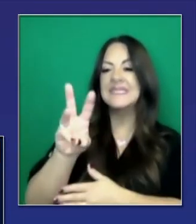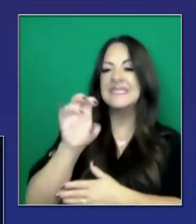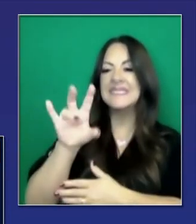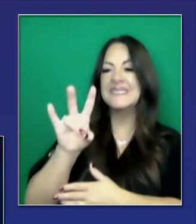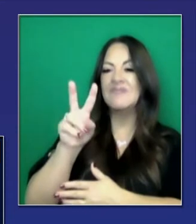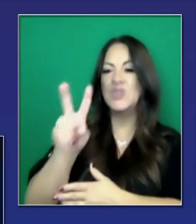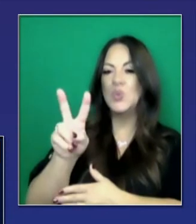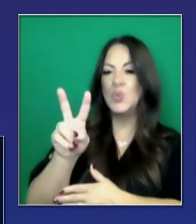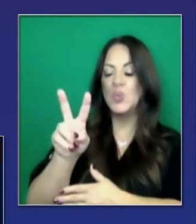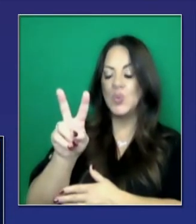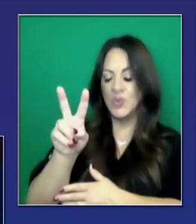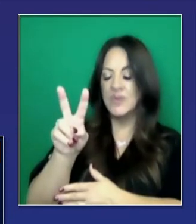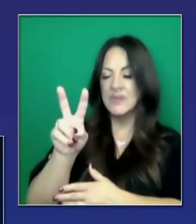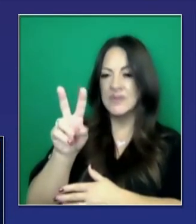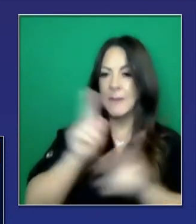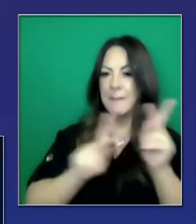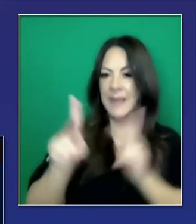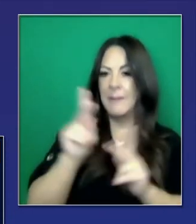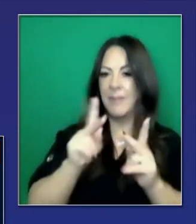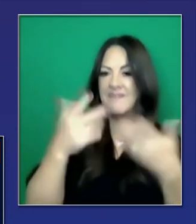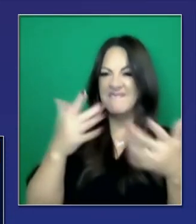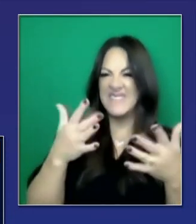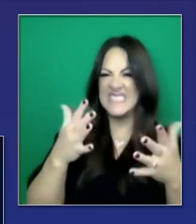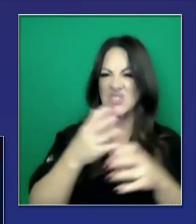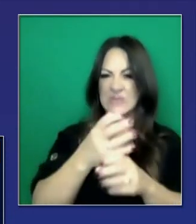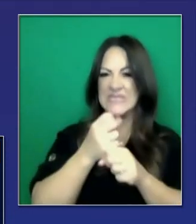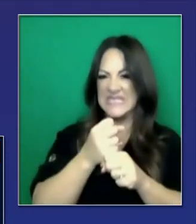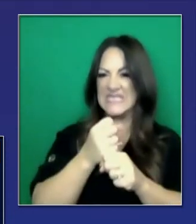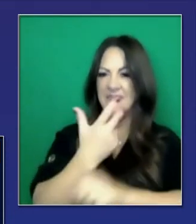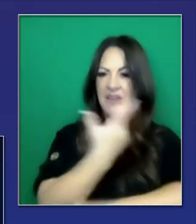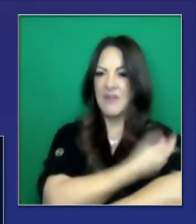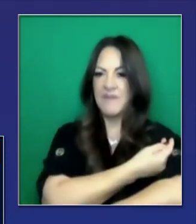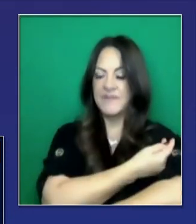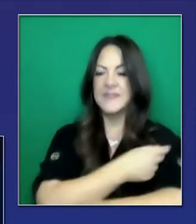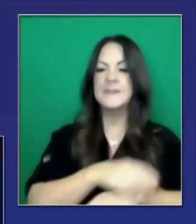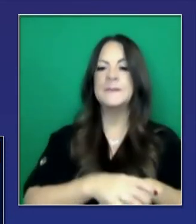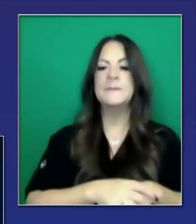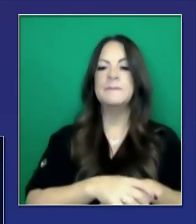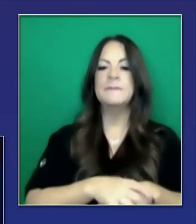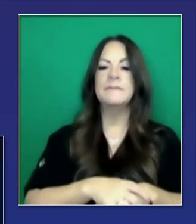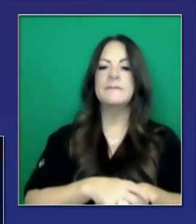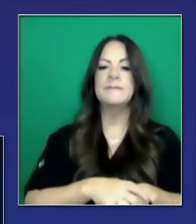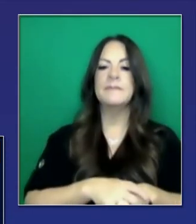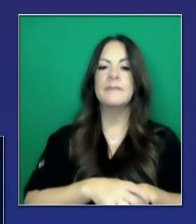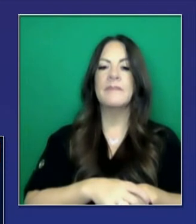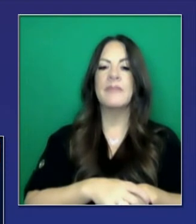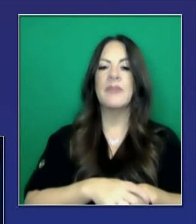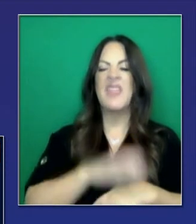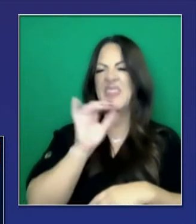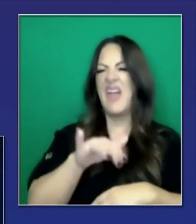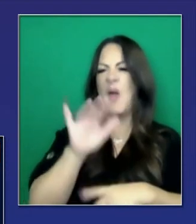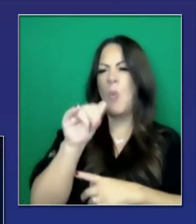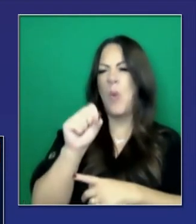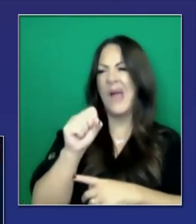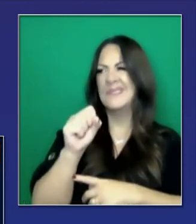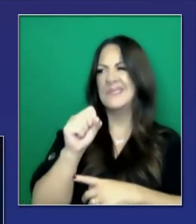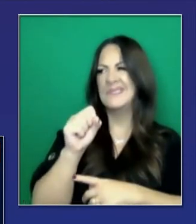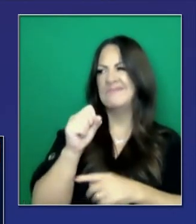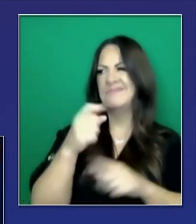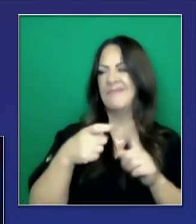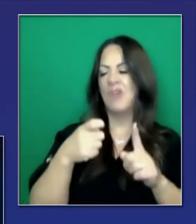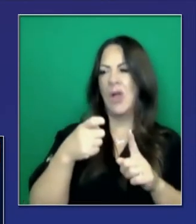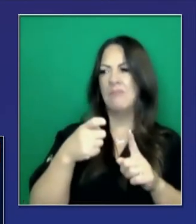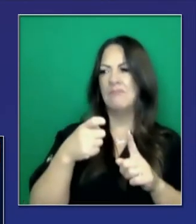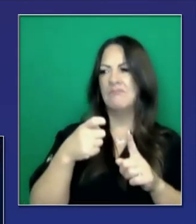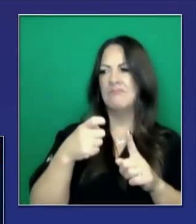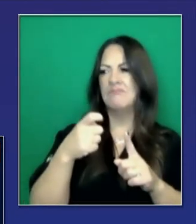.672 dosis que han sido ya administradas. Y por cierto, este número está un poco retrasado por un par de días